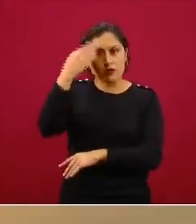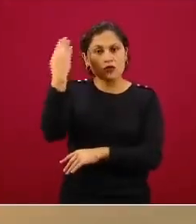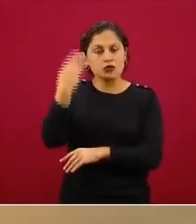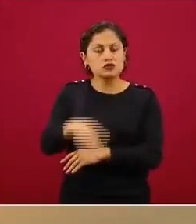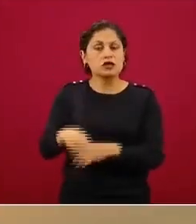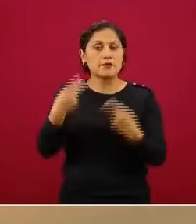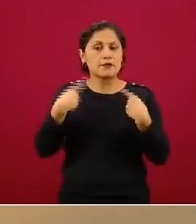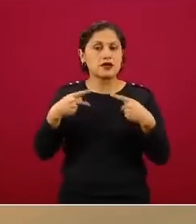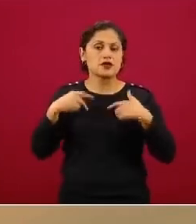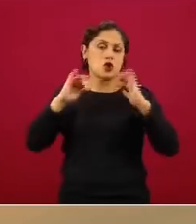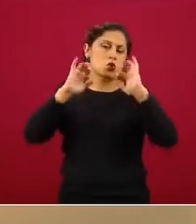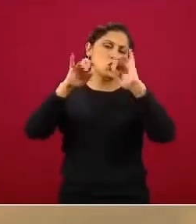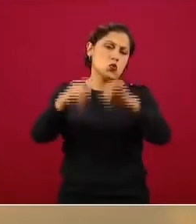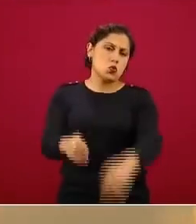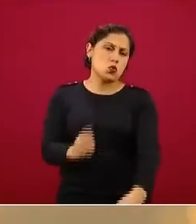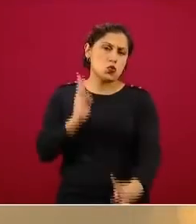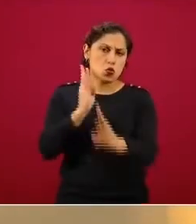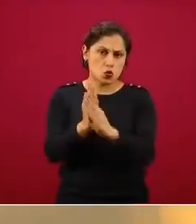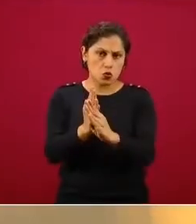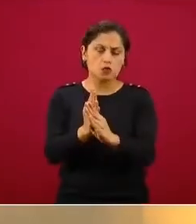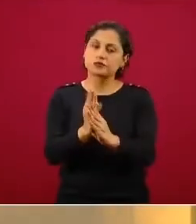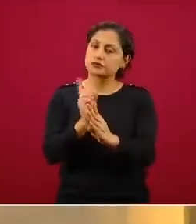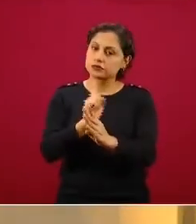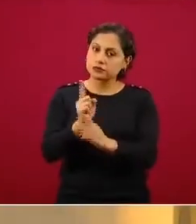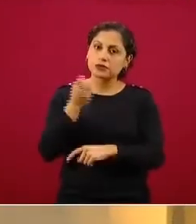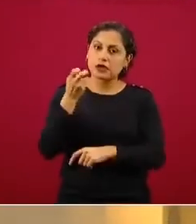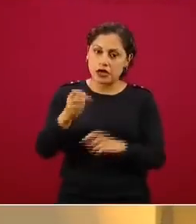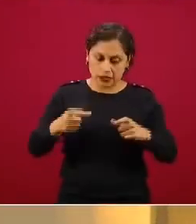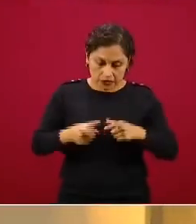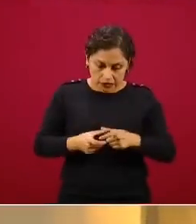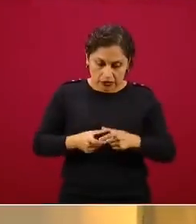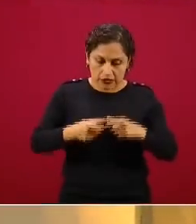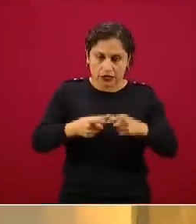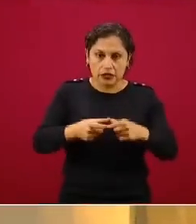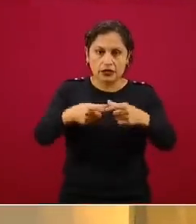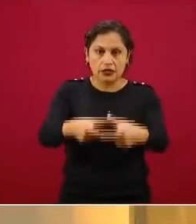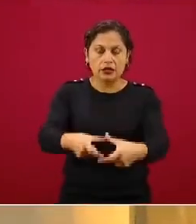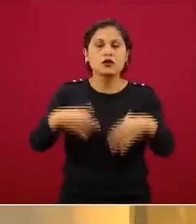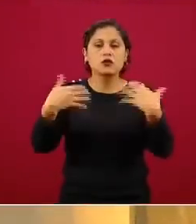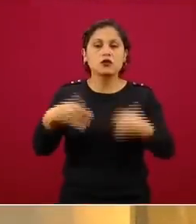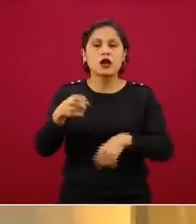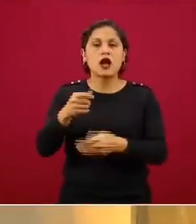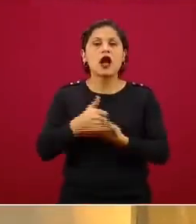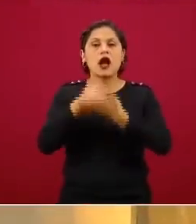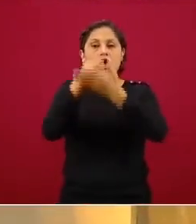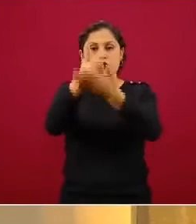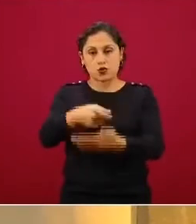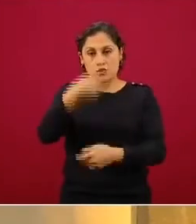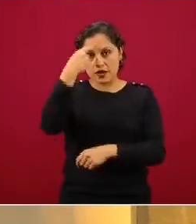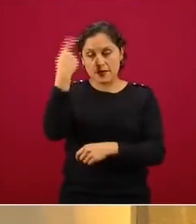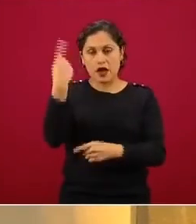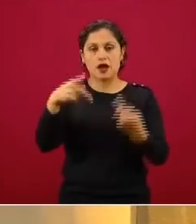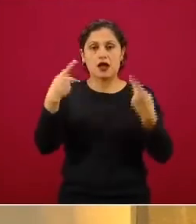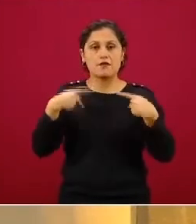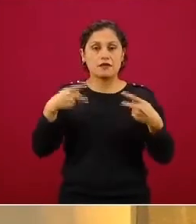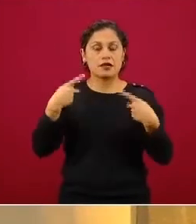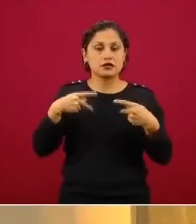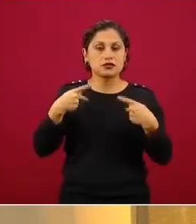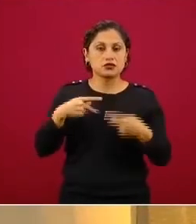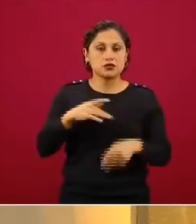aglutina mucha gente, esto puede ser la diferencia entre que una persona, un cliente de ellos, pueda tener